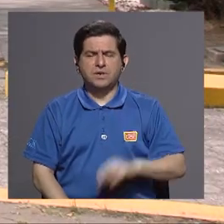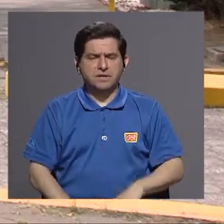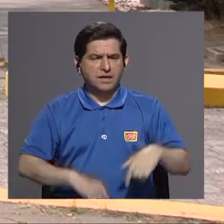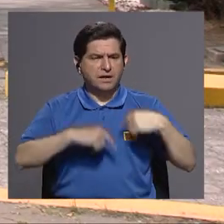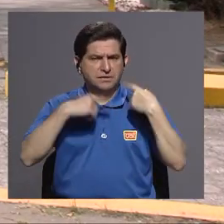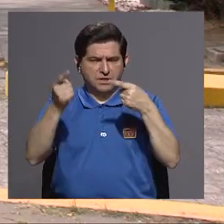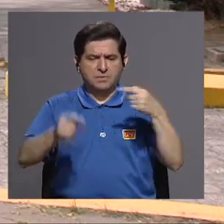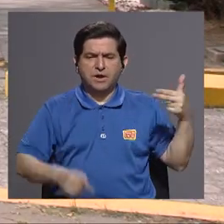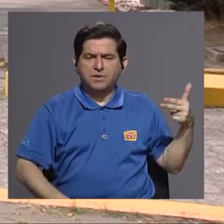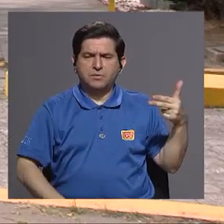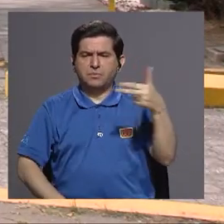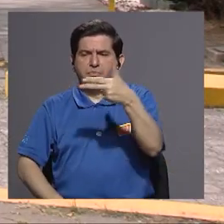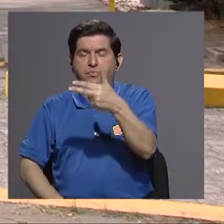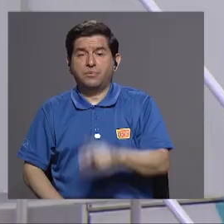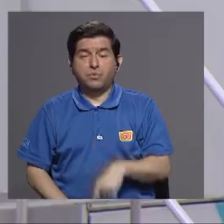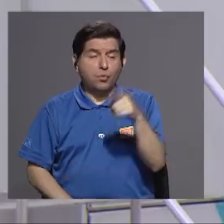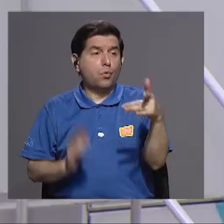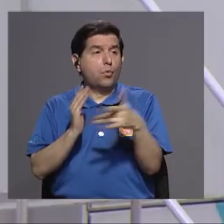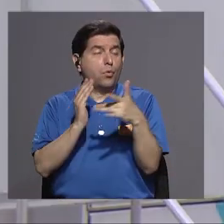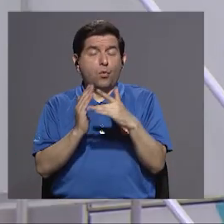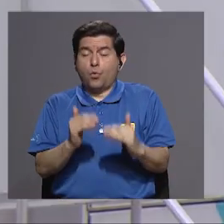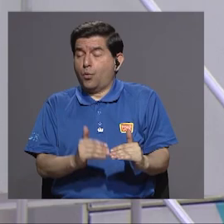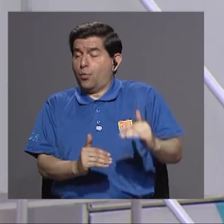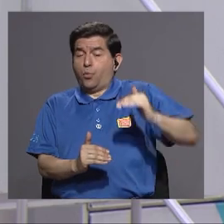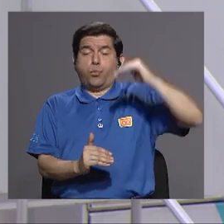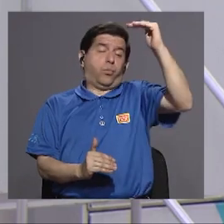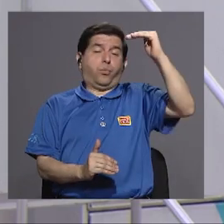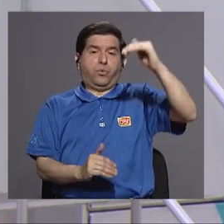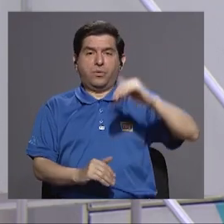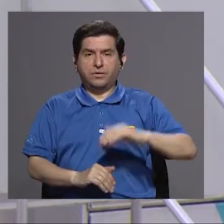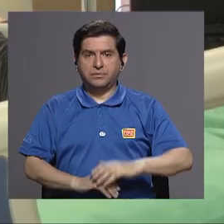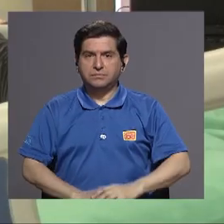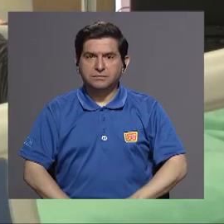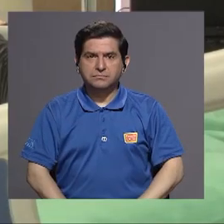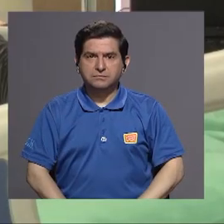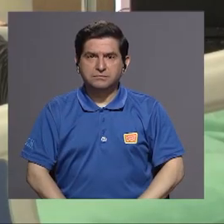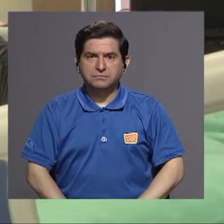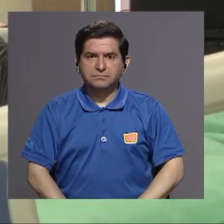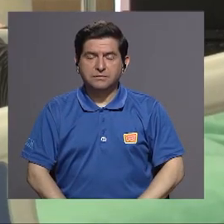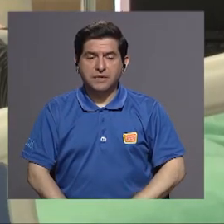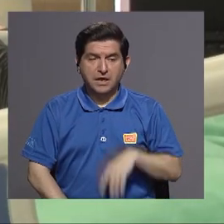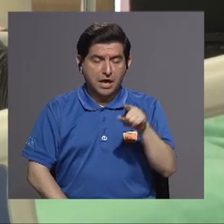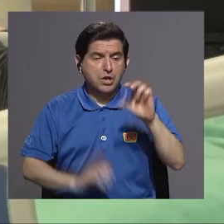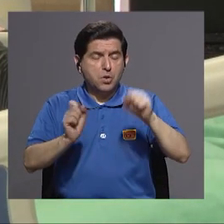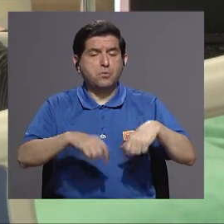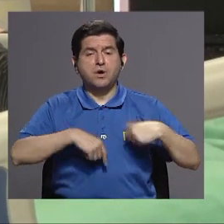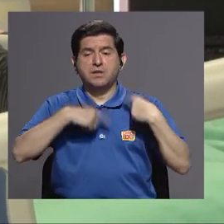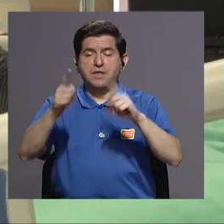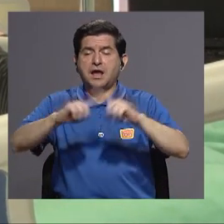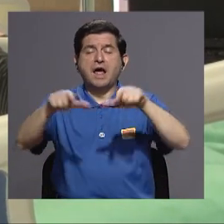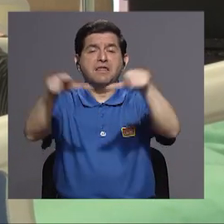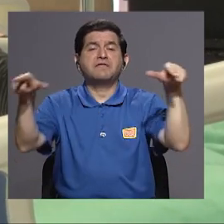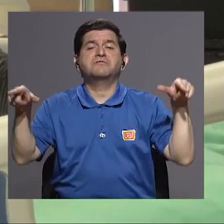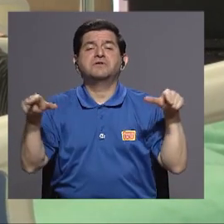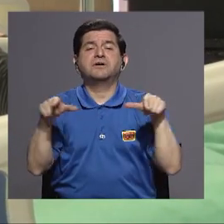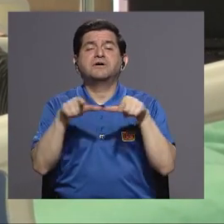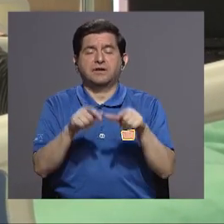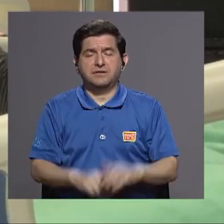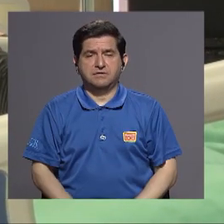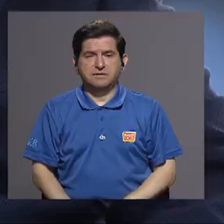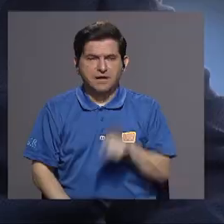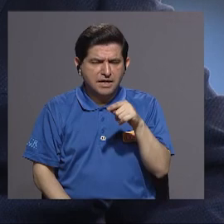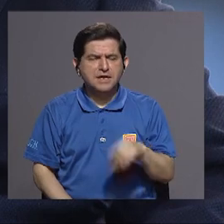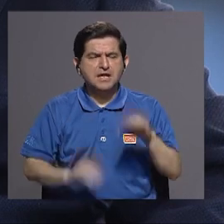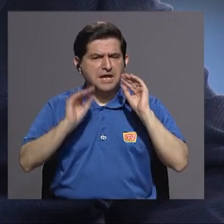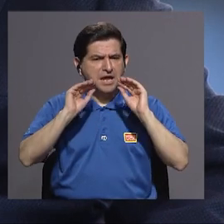que es de altísima tecnología que la pueden trasladar a diferentes lugares y hacer